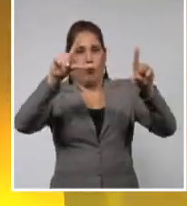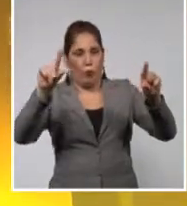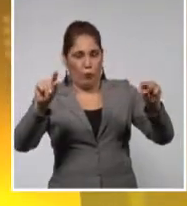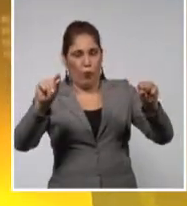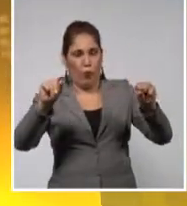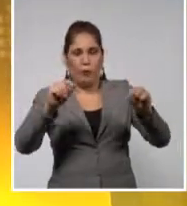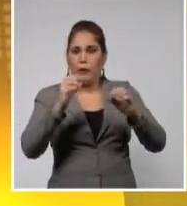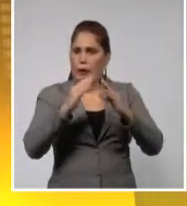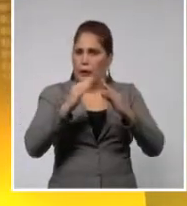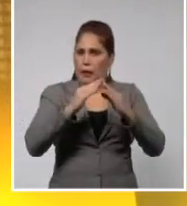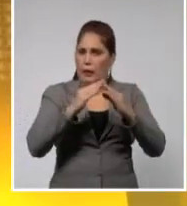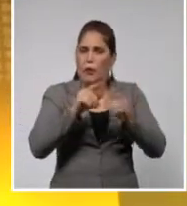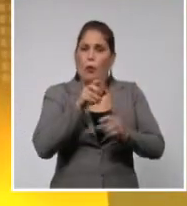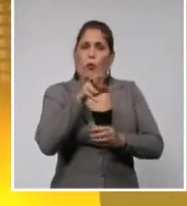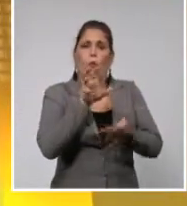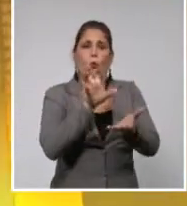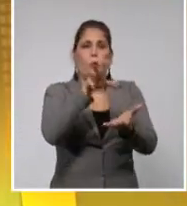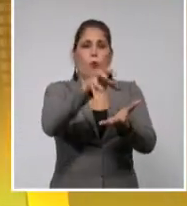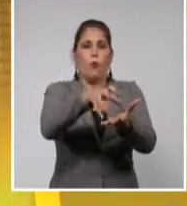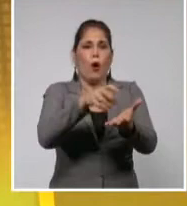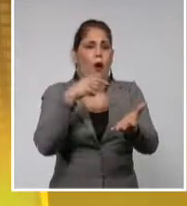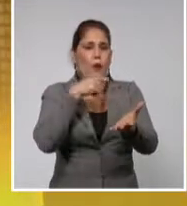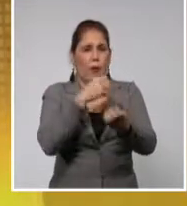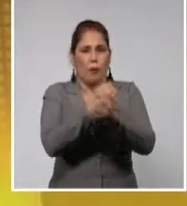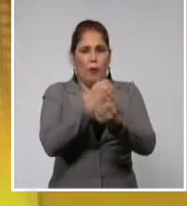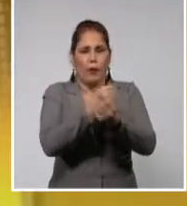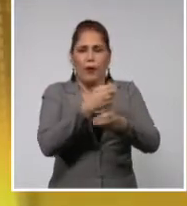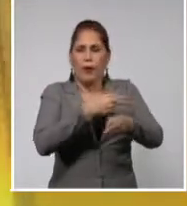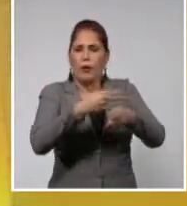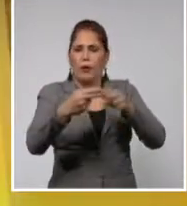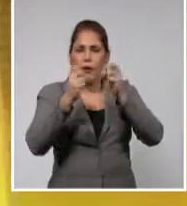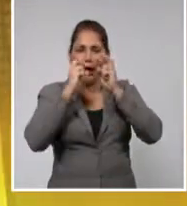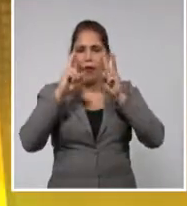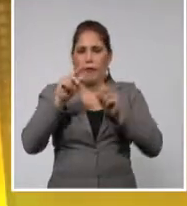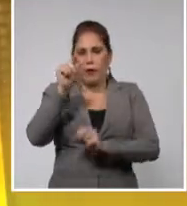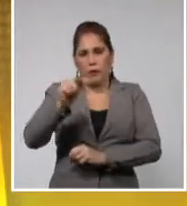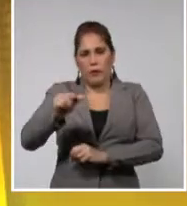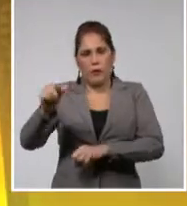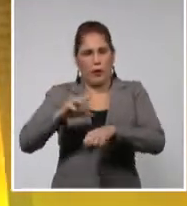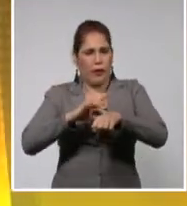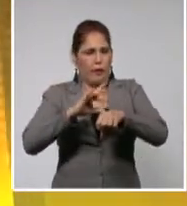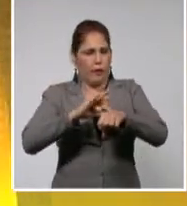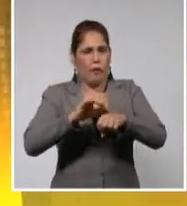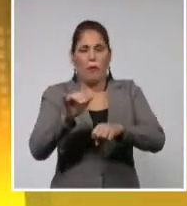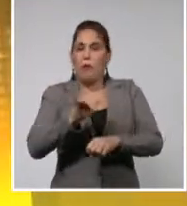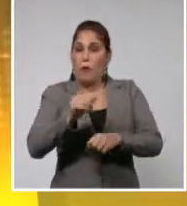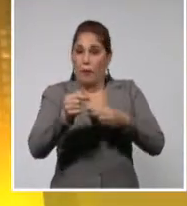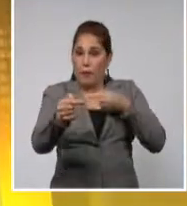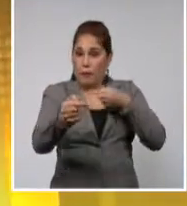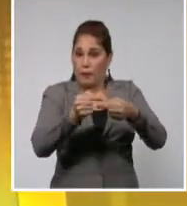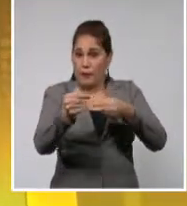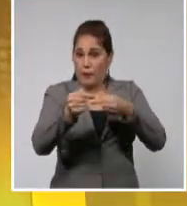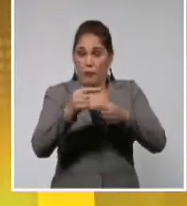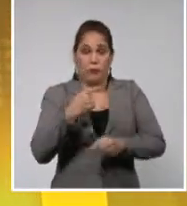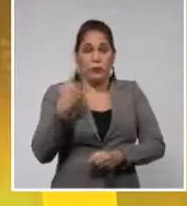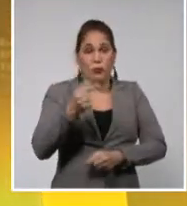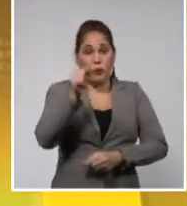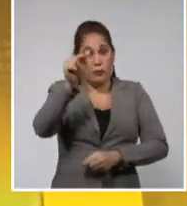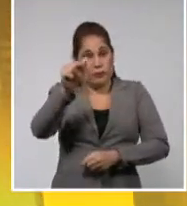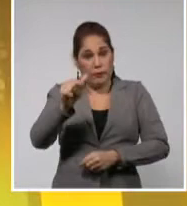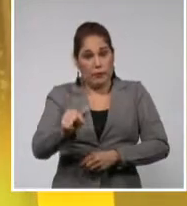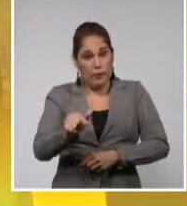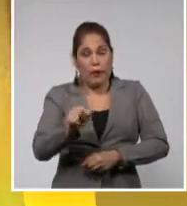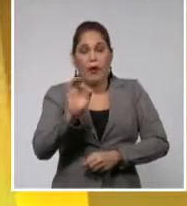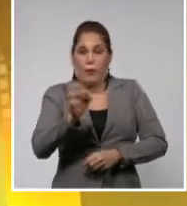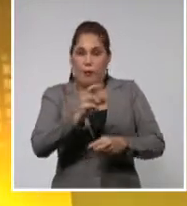nuestras casas a las zonas rojas, conocer historias de vidas, pero sobre todo, tener muy cerca de nosotros a todas esas personas que